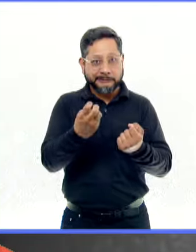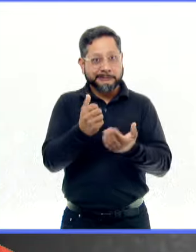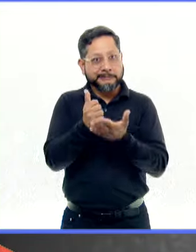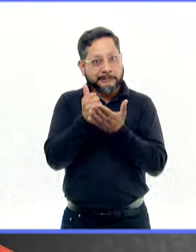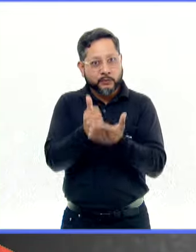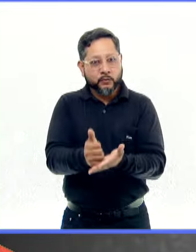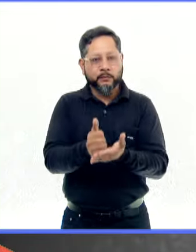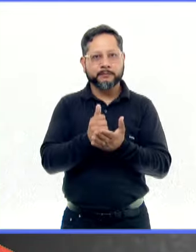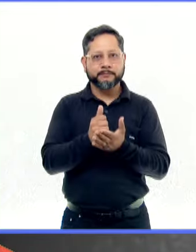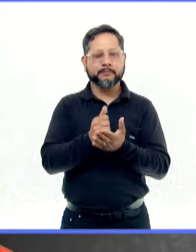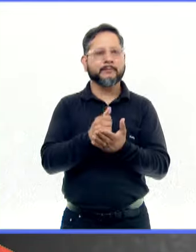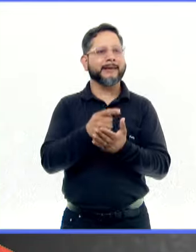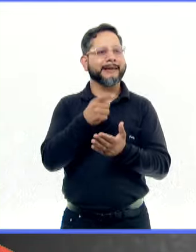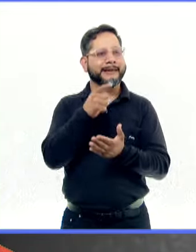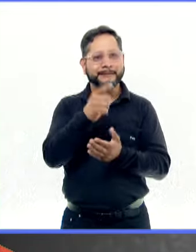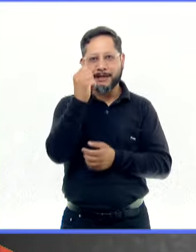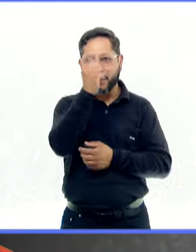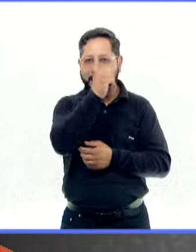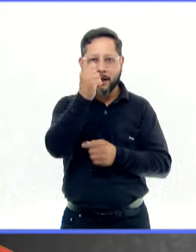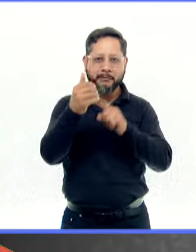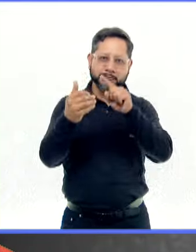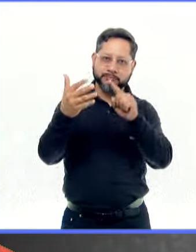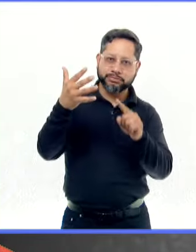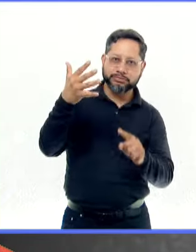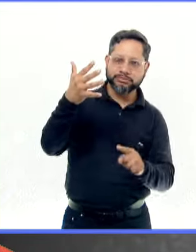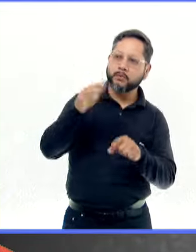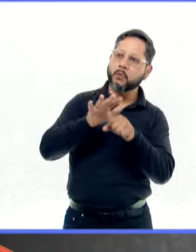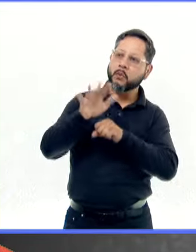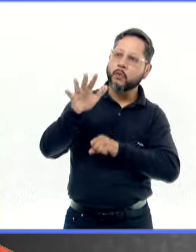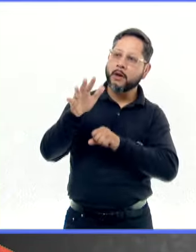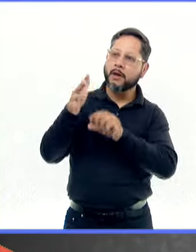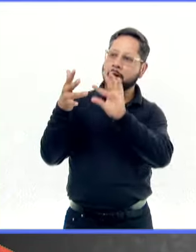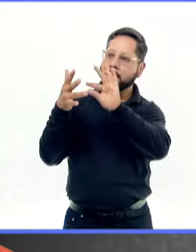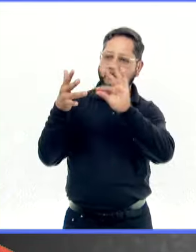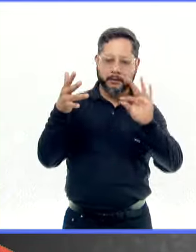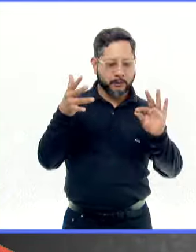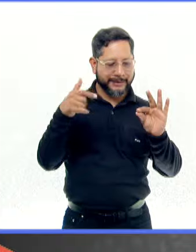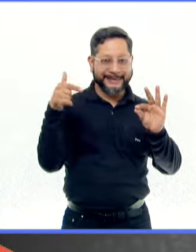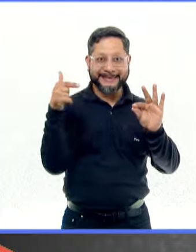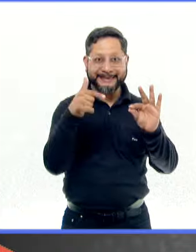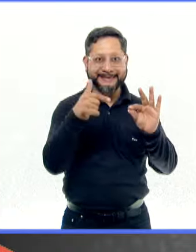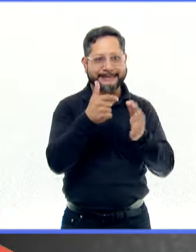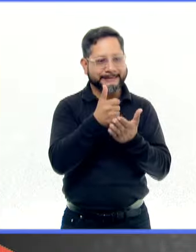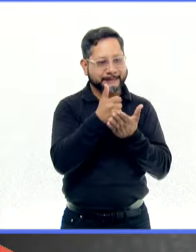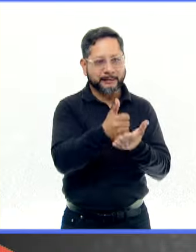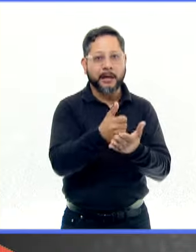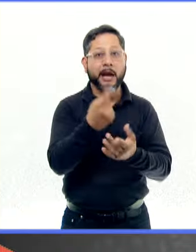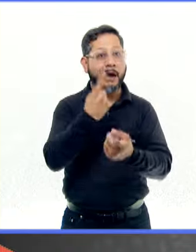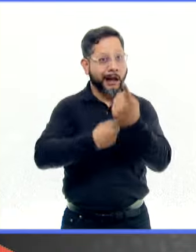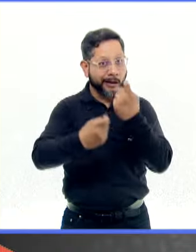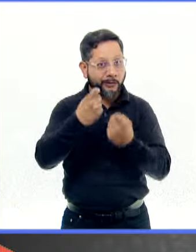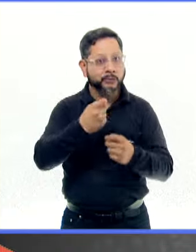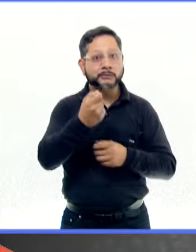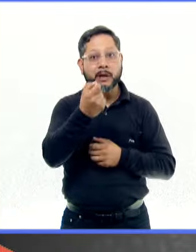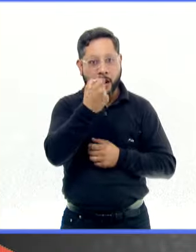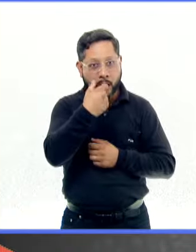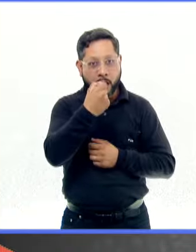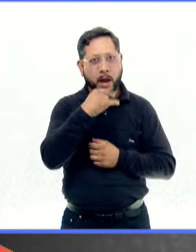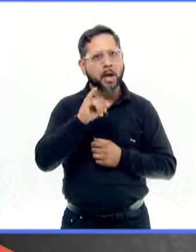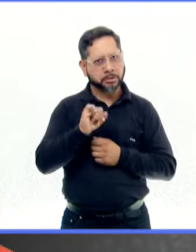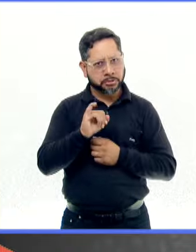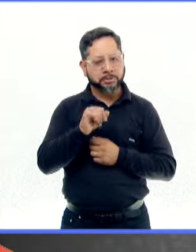las personas dentro del espectro para diversificar su variabilidad. Hay algunos tratamientos farmacológicos, pero son para atender